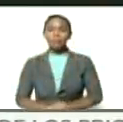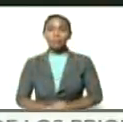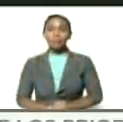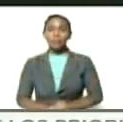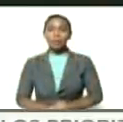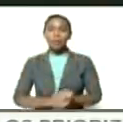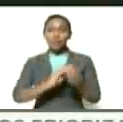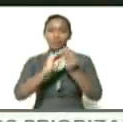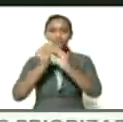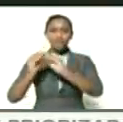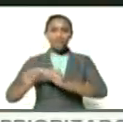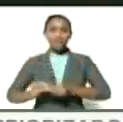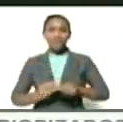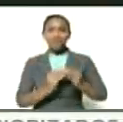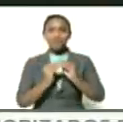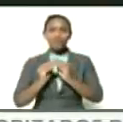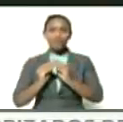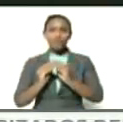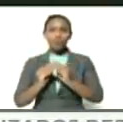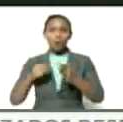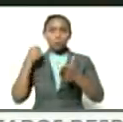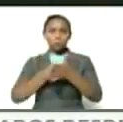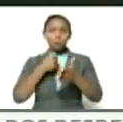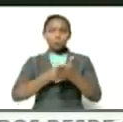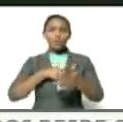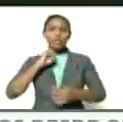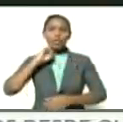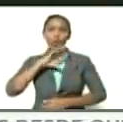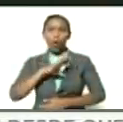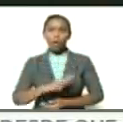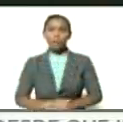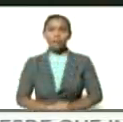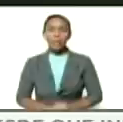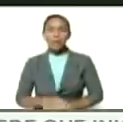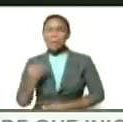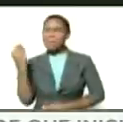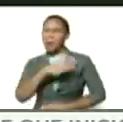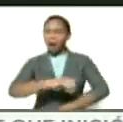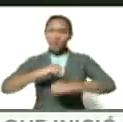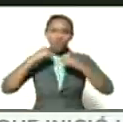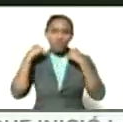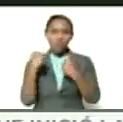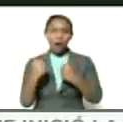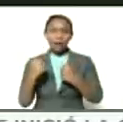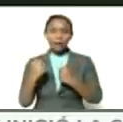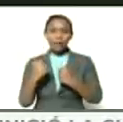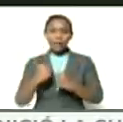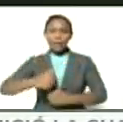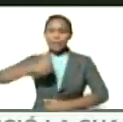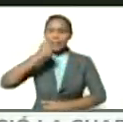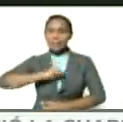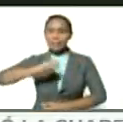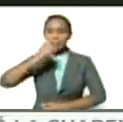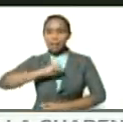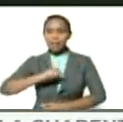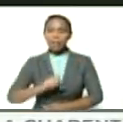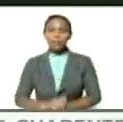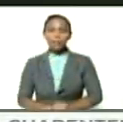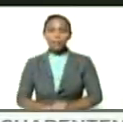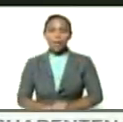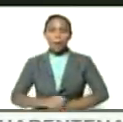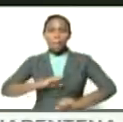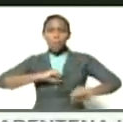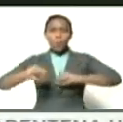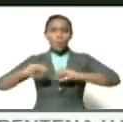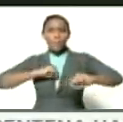componentes de las luchas históricas más duras y crueles de resistencia de los